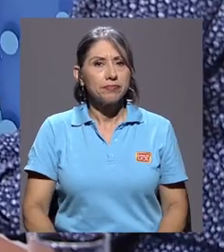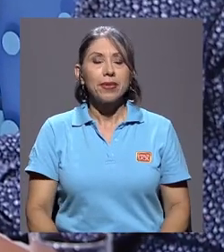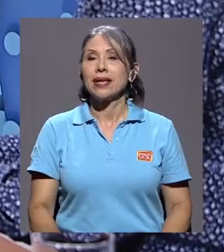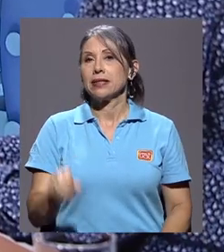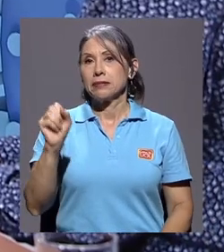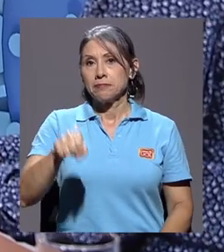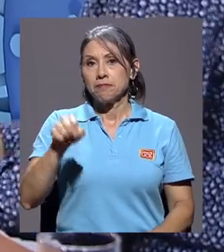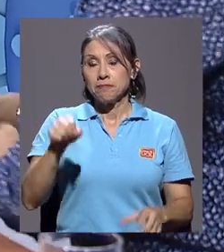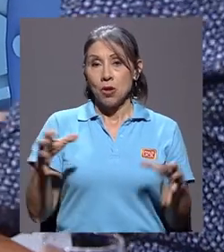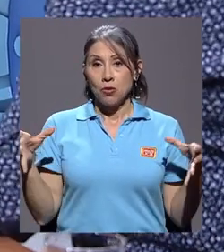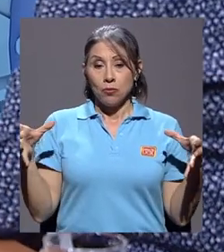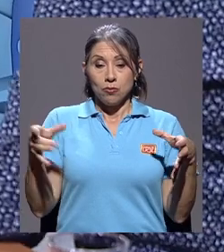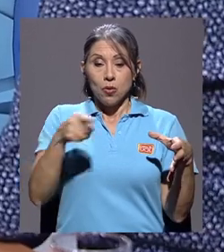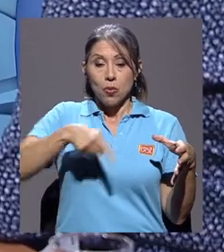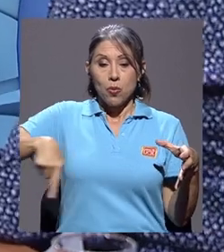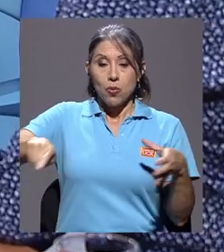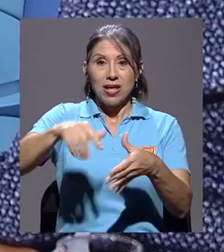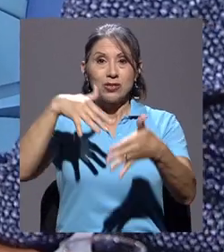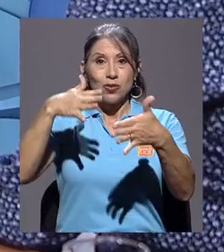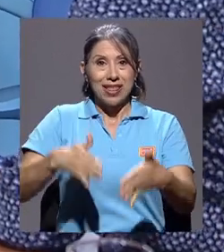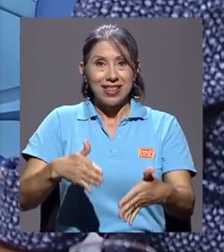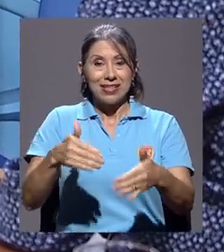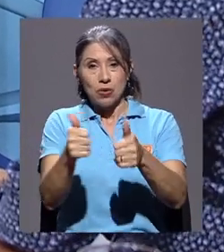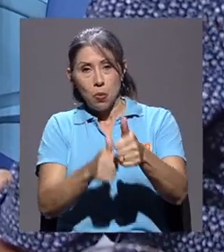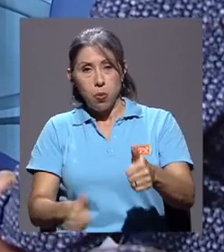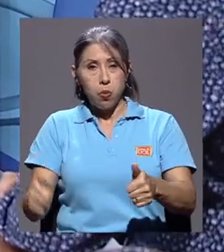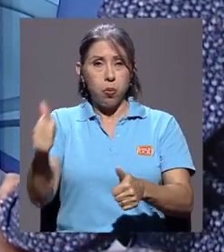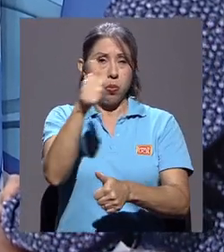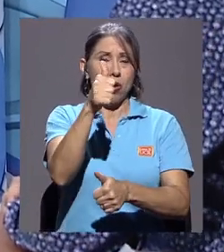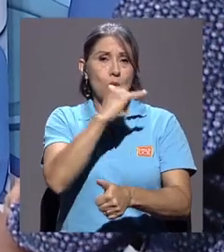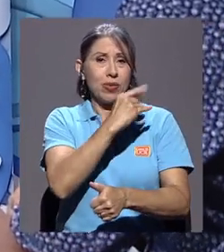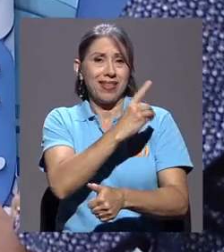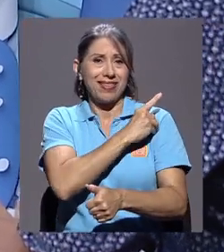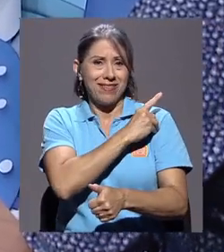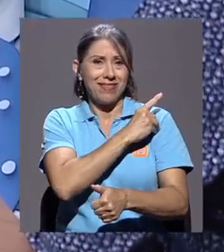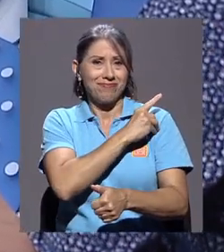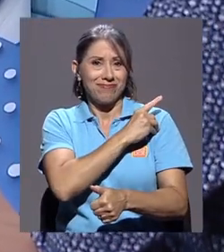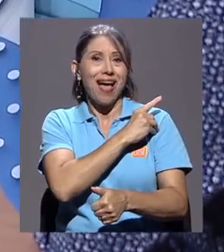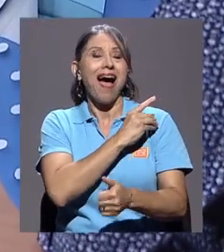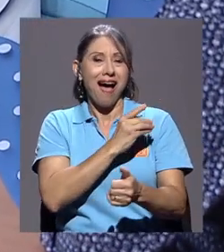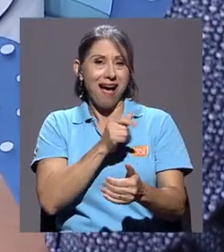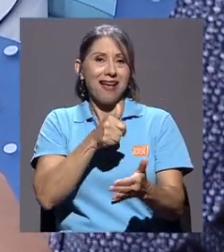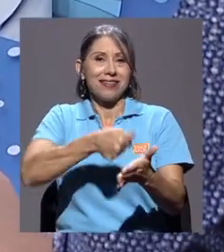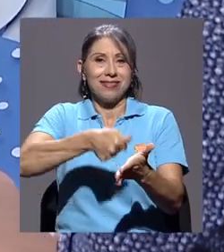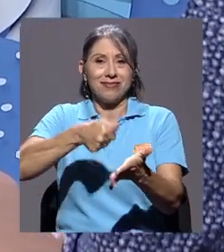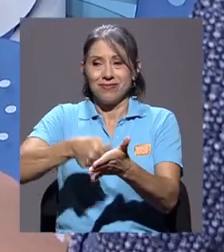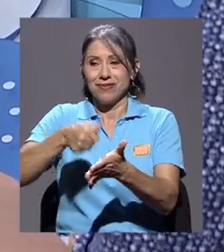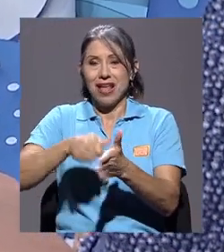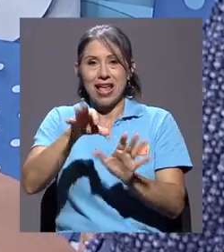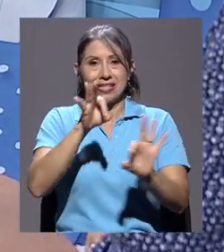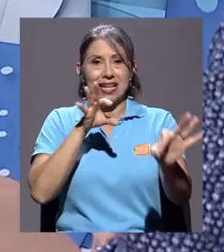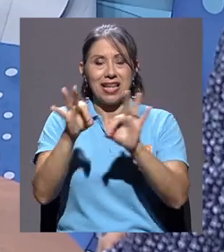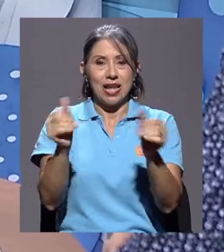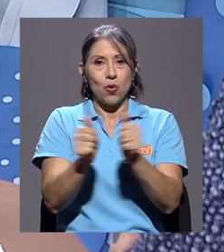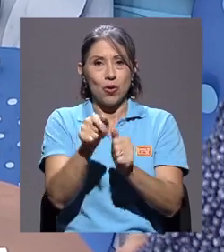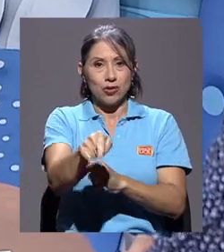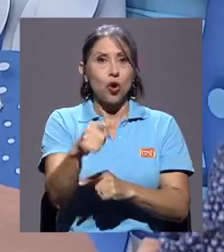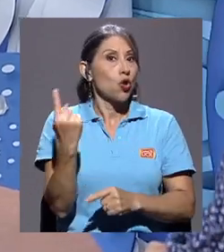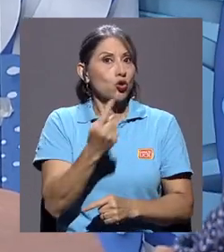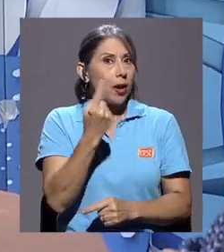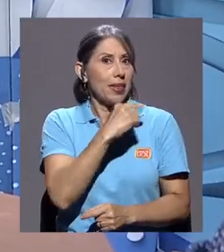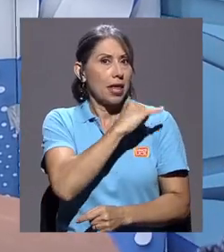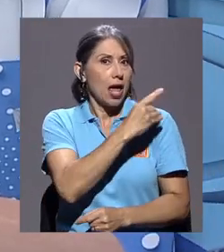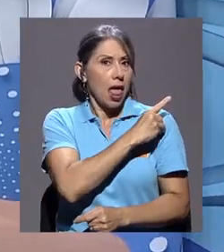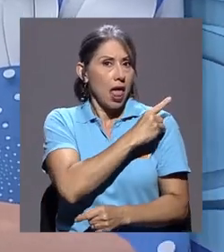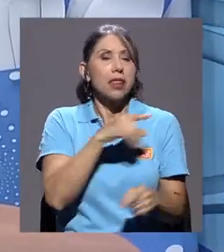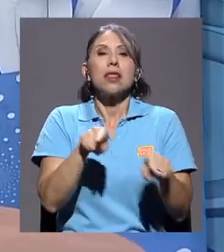estudiantil como tal, o al menos la cabeza de él, que es el directorio de la federación, se elige a través de esas elecciones. Entonces, no solamente se elige el directorio,